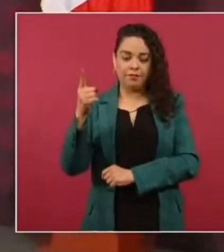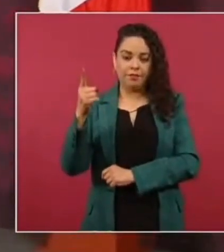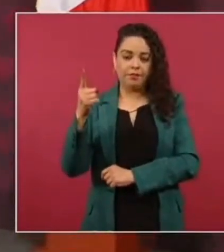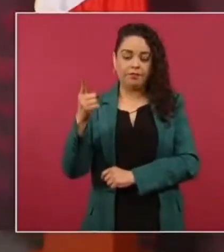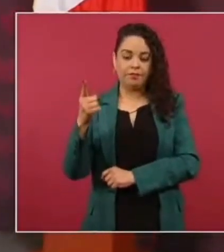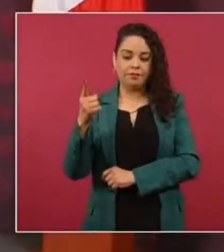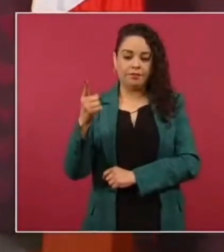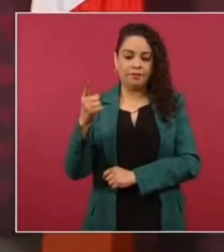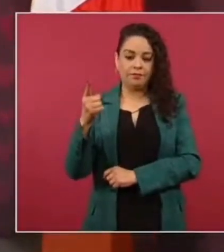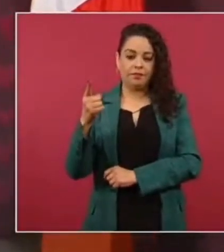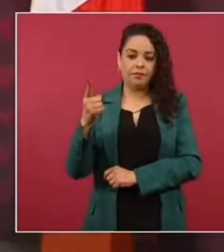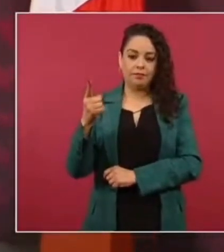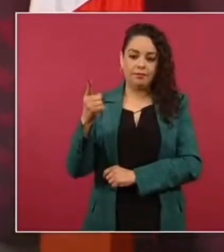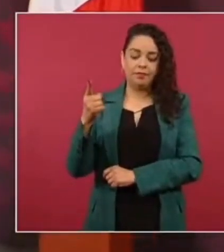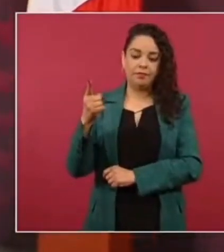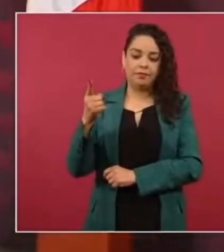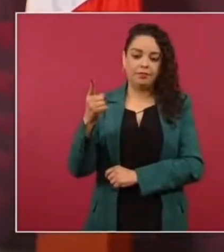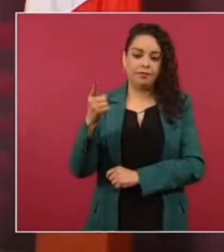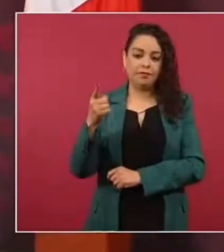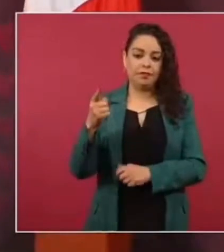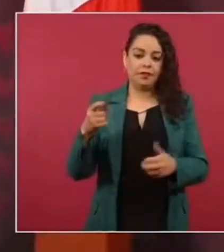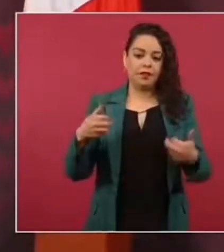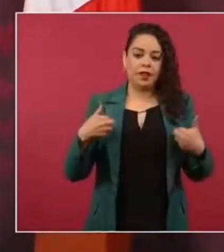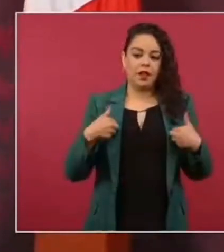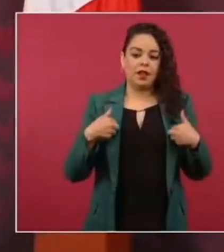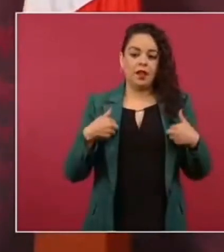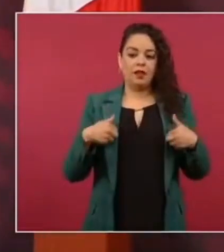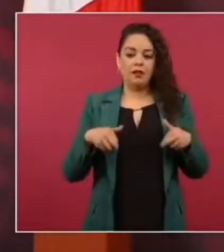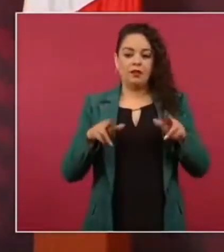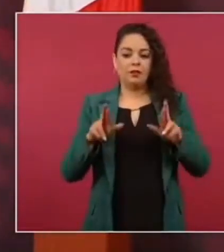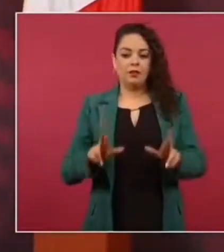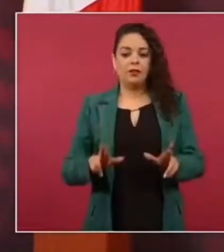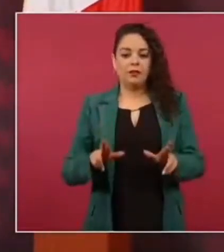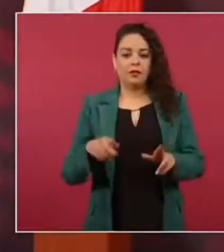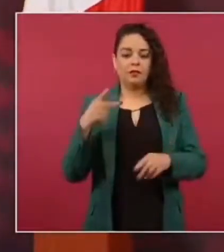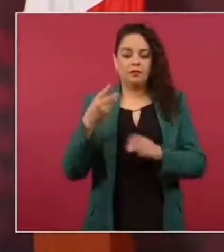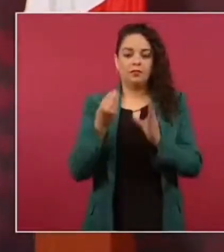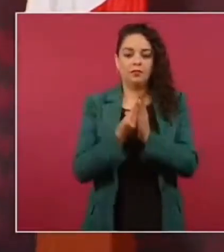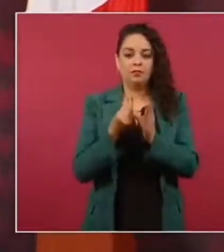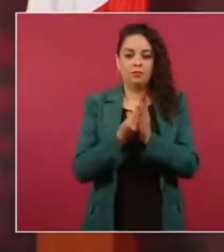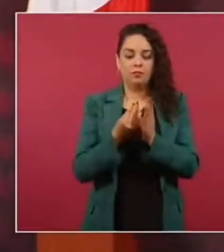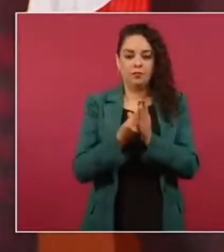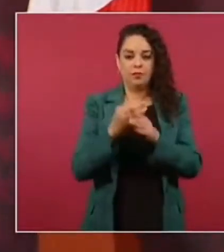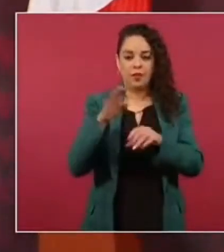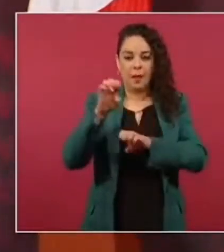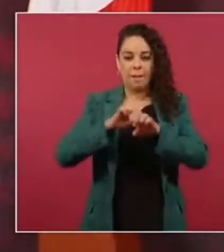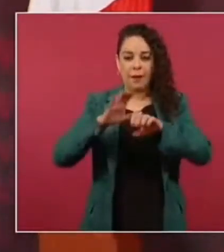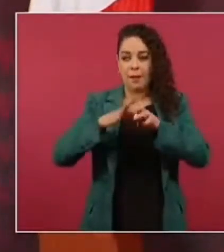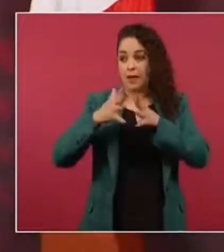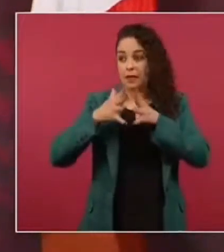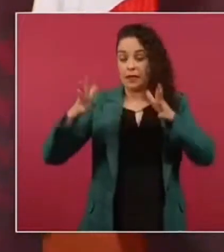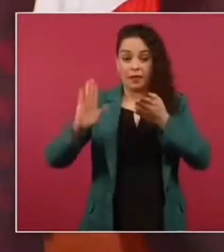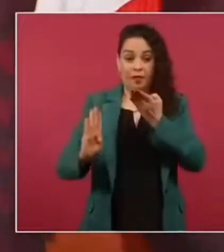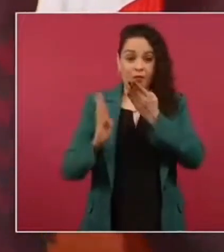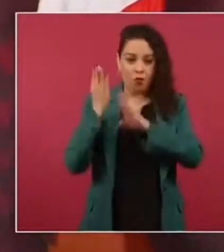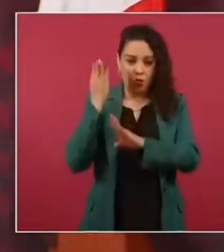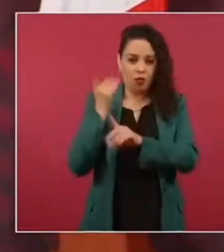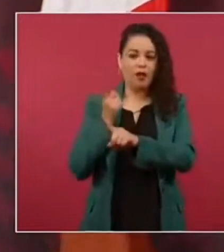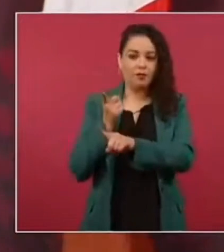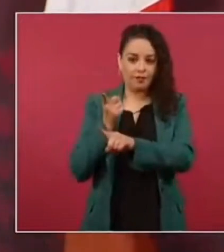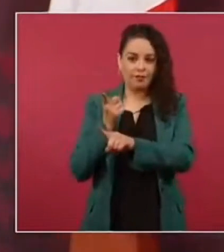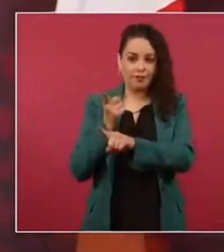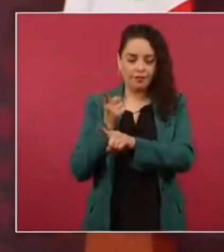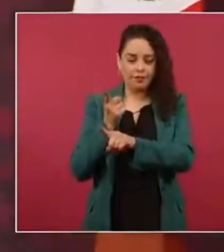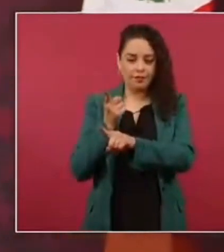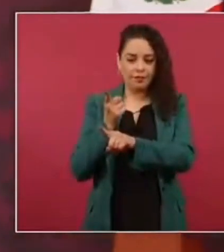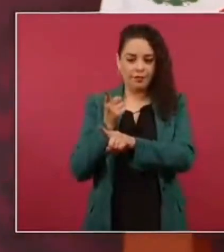Black Rock que es el fondo financiero más importante del mundo le decía que